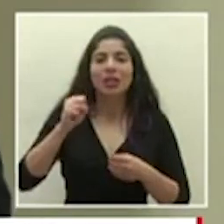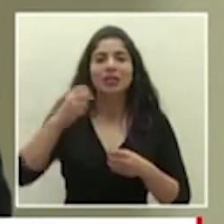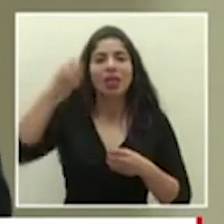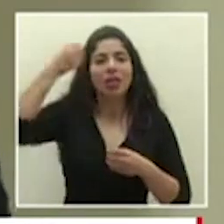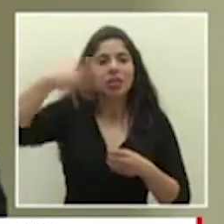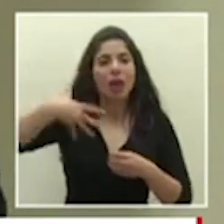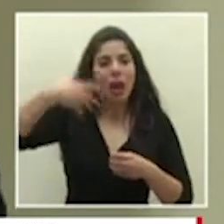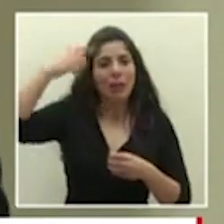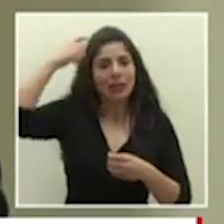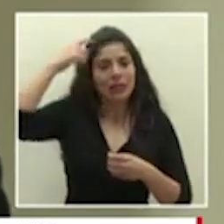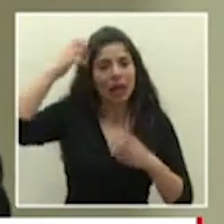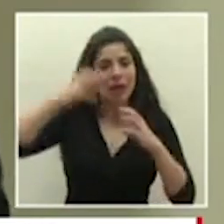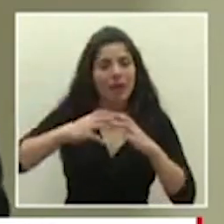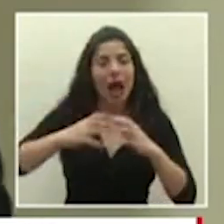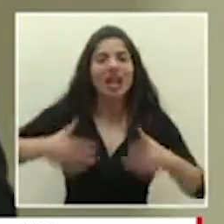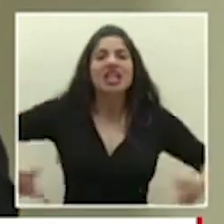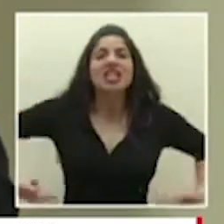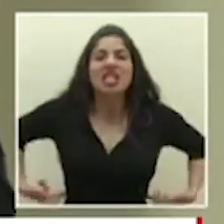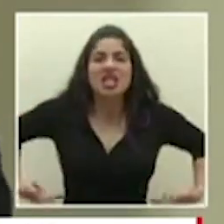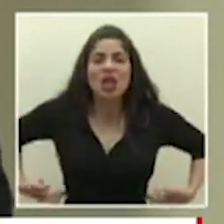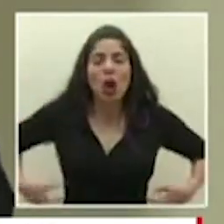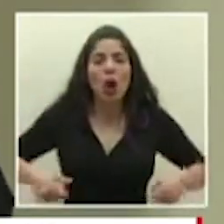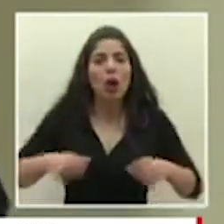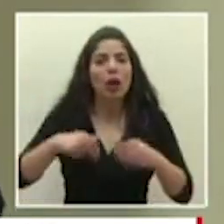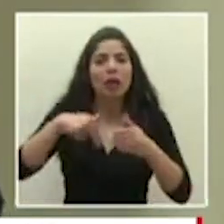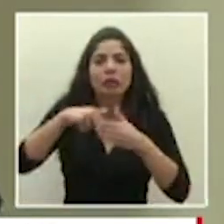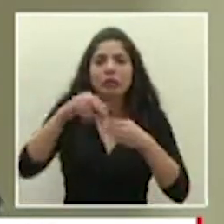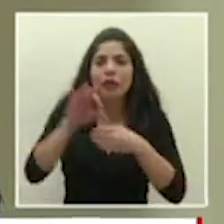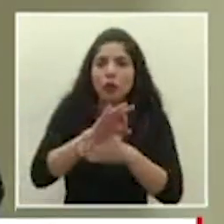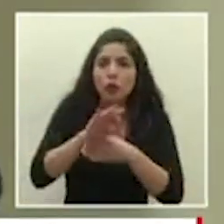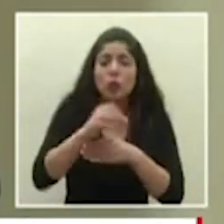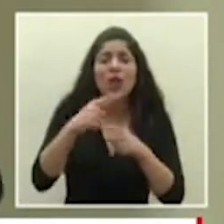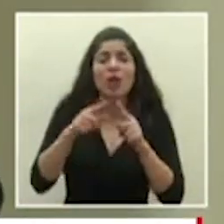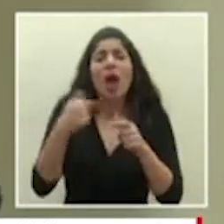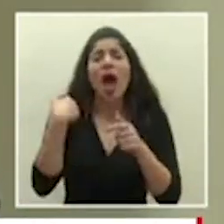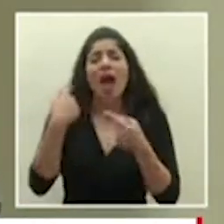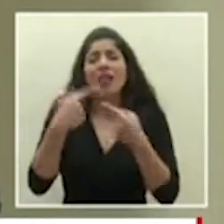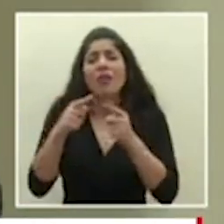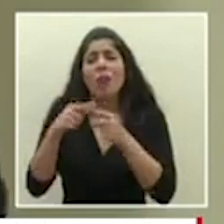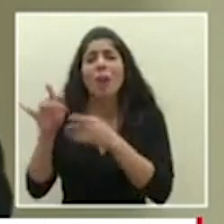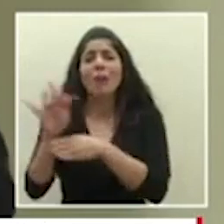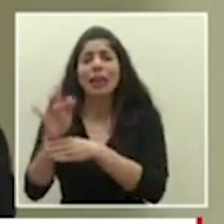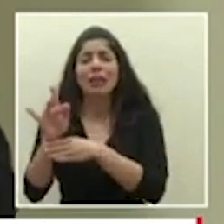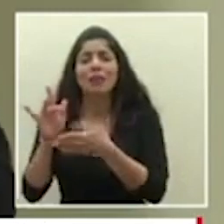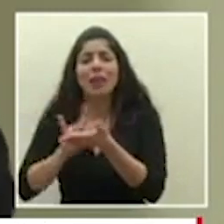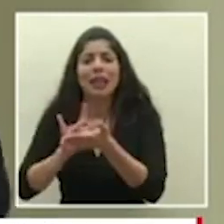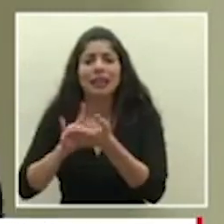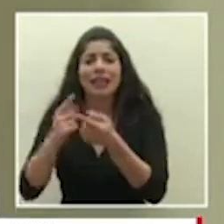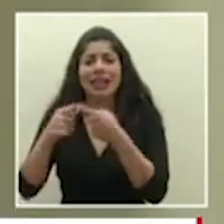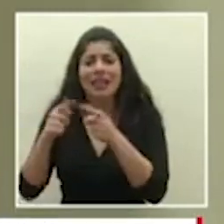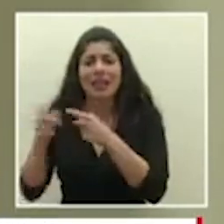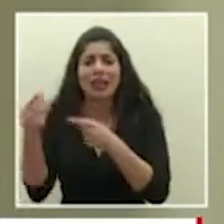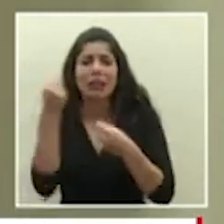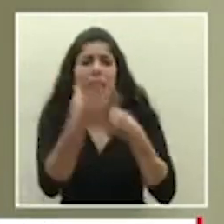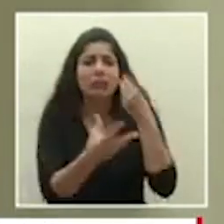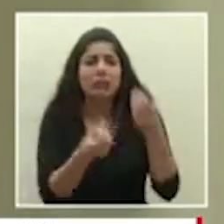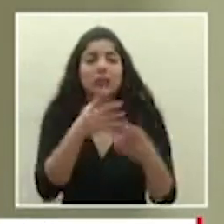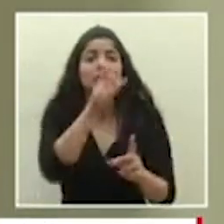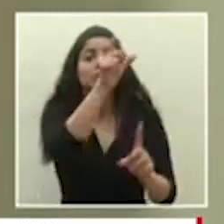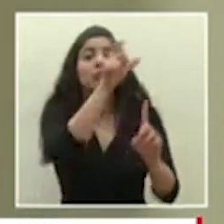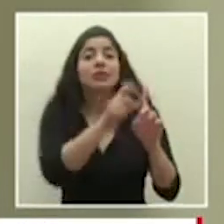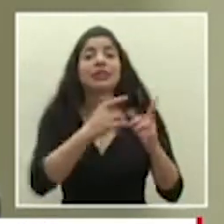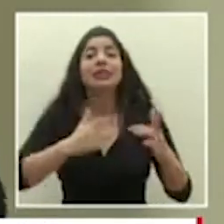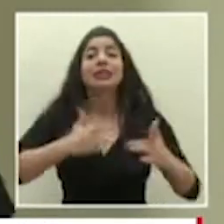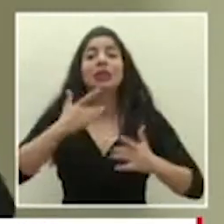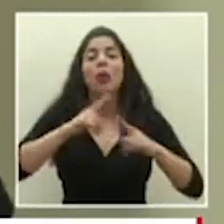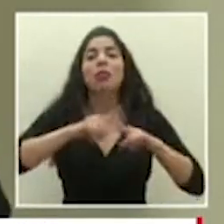insuficiencia renal entonces aplican toda clase de medicamentos que van a tratar los síntomas del paciente